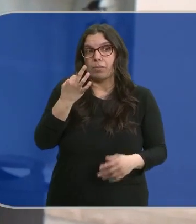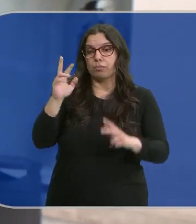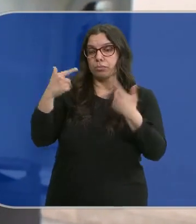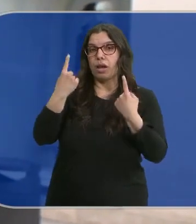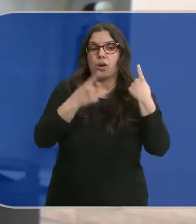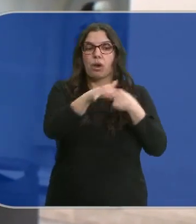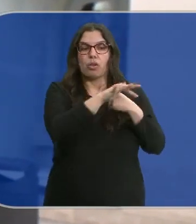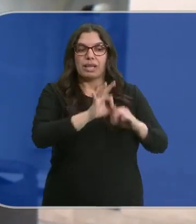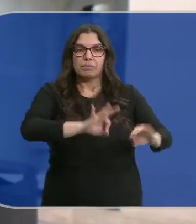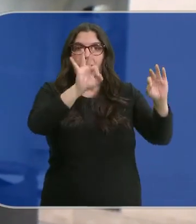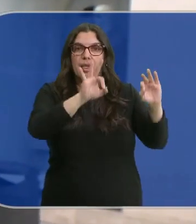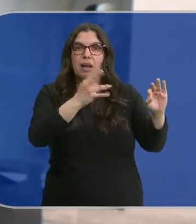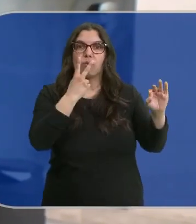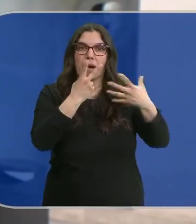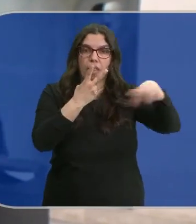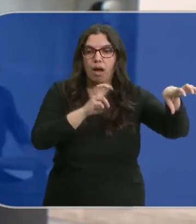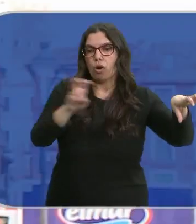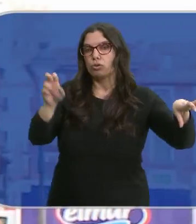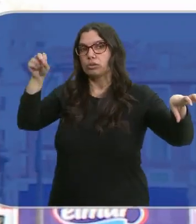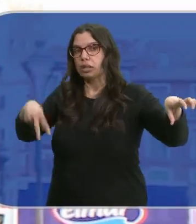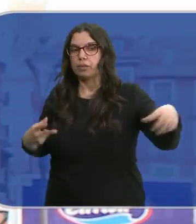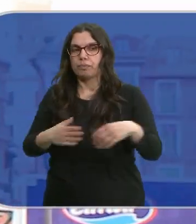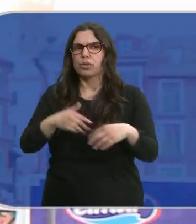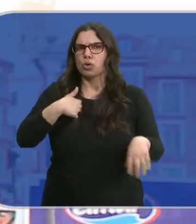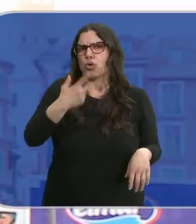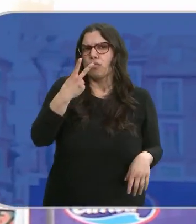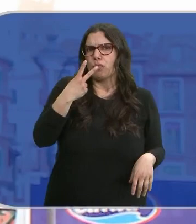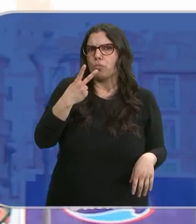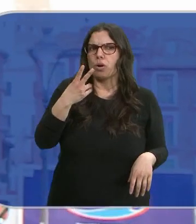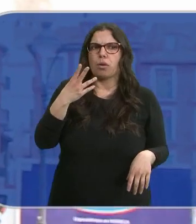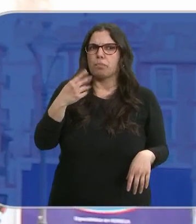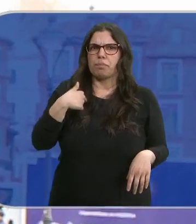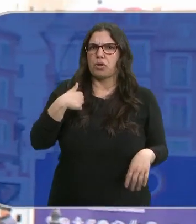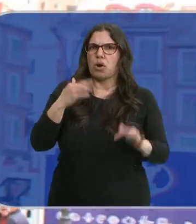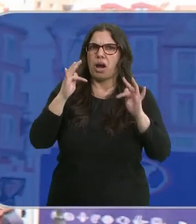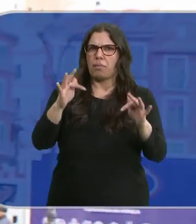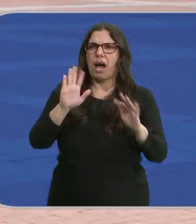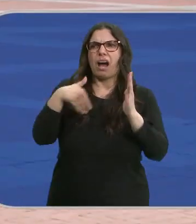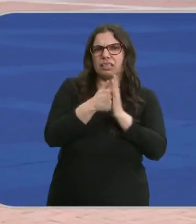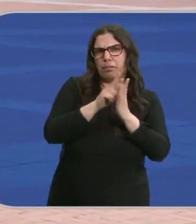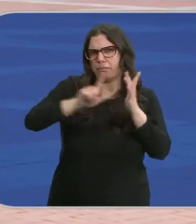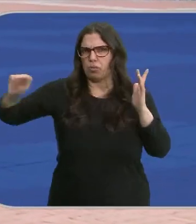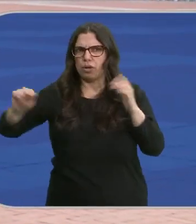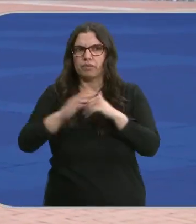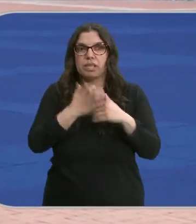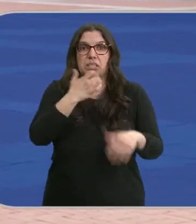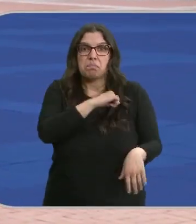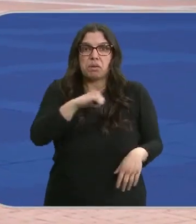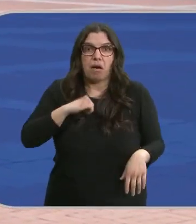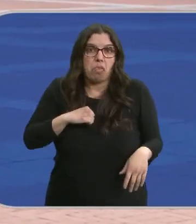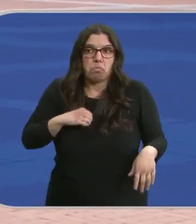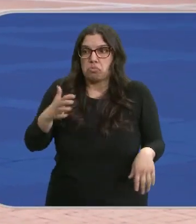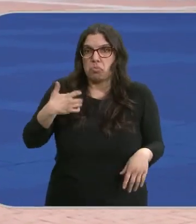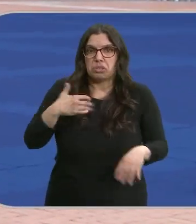haya zona reservada para fumadores y para otras no. Yo fumo, pero yo jamás. Es más, yo a veces hasta me alejo. Si es privado, ahí que no